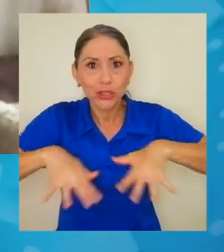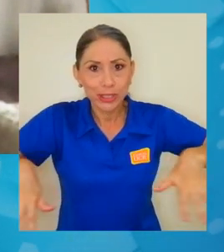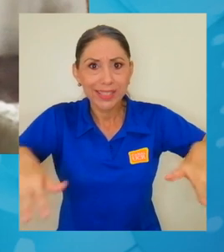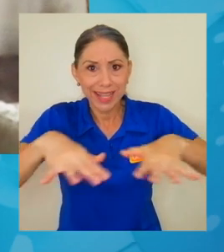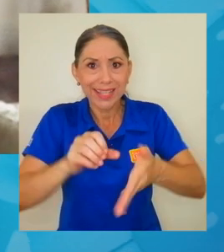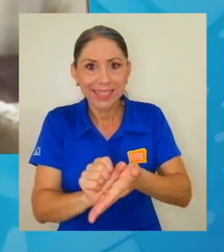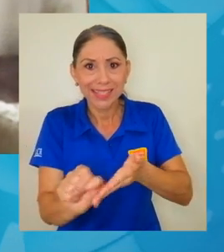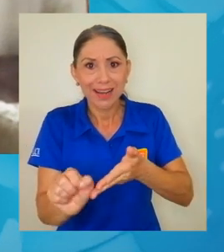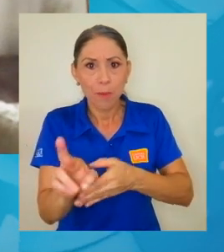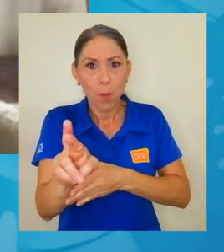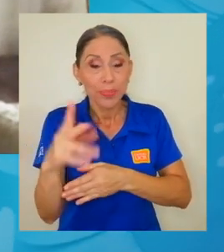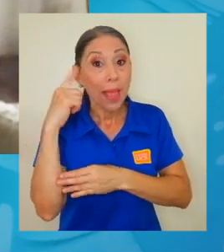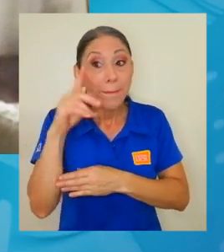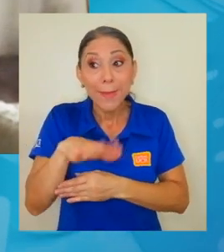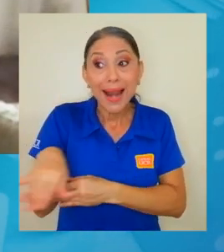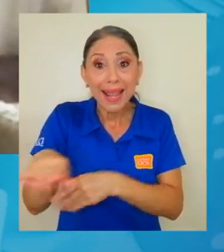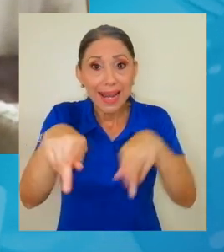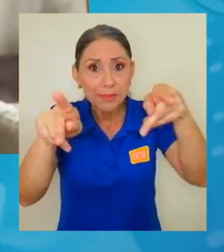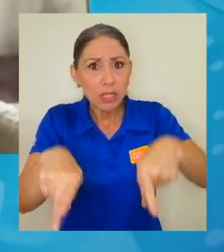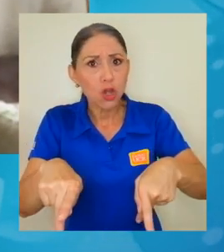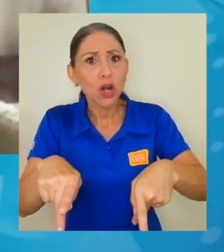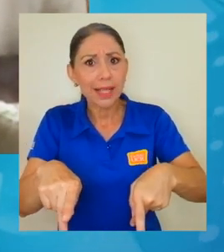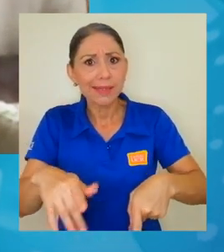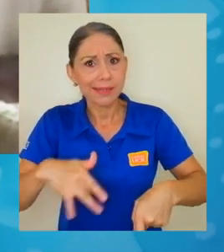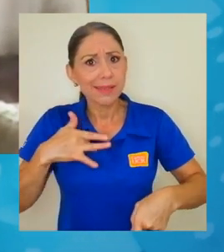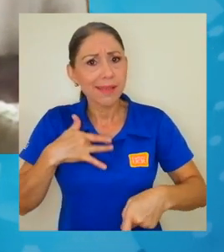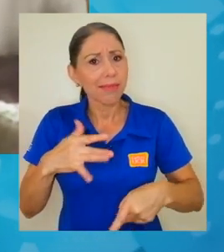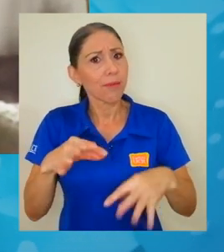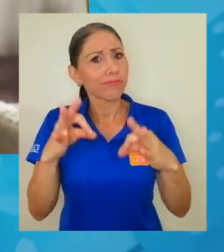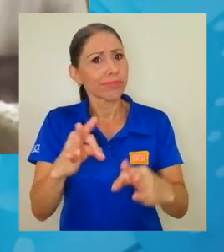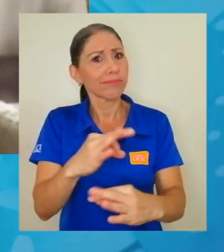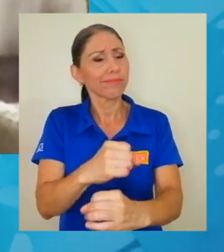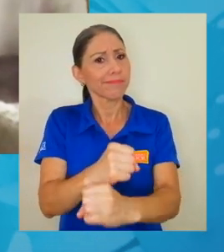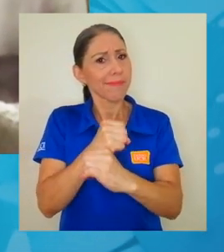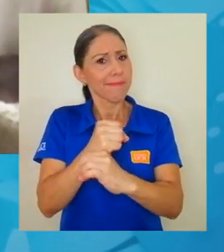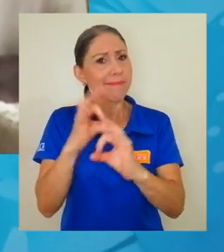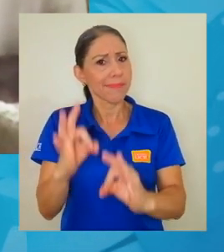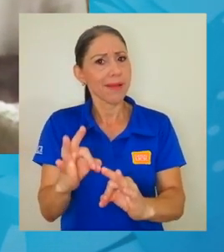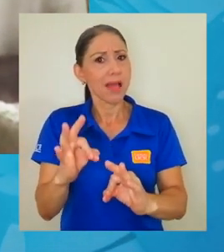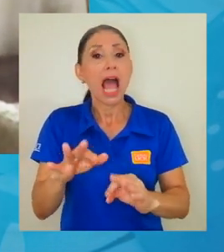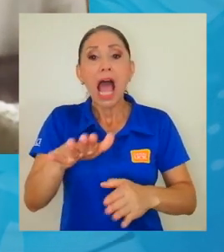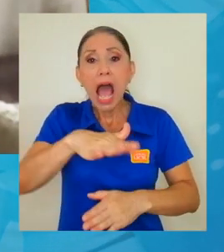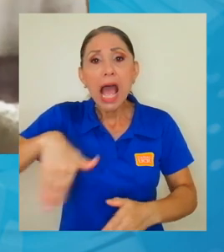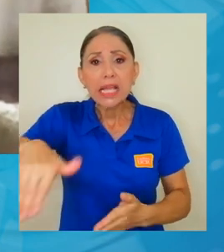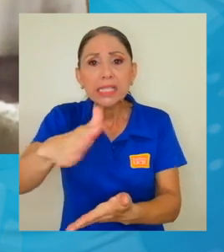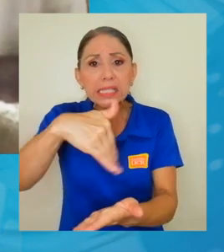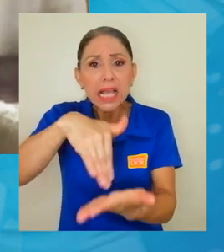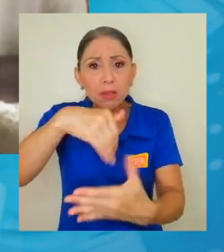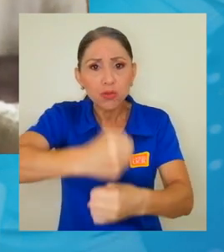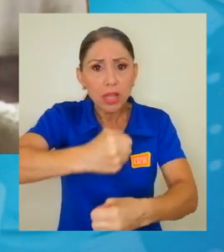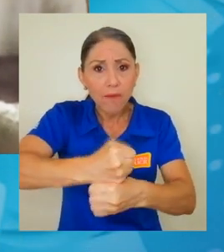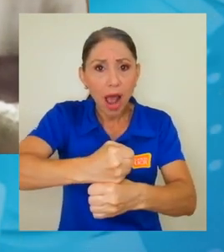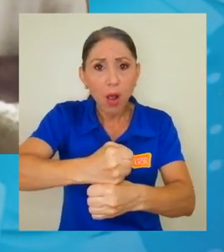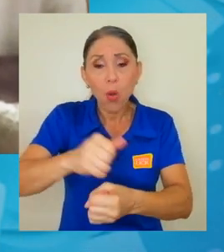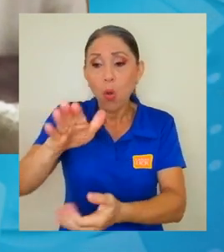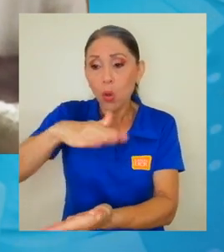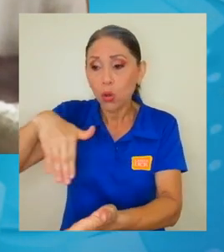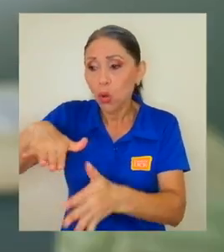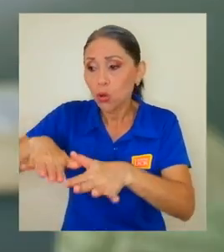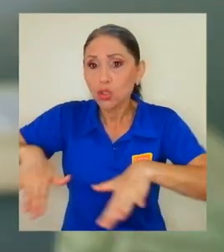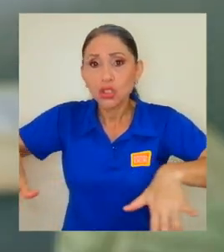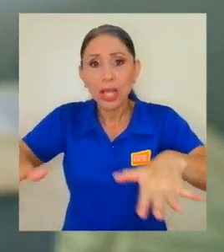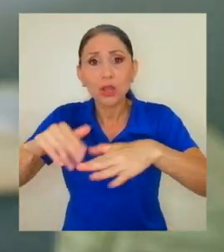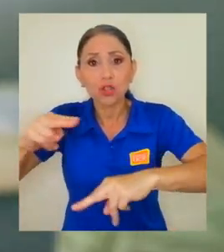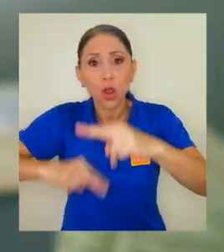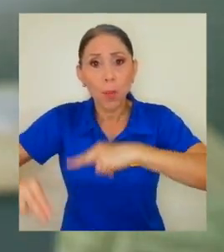garantizarle a la ciudadanía pues evidentemente centros de trabajo, centros de comercio que sean acordes